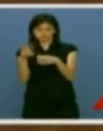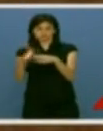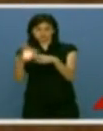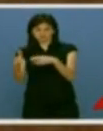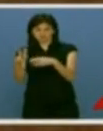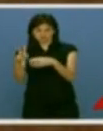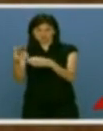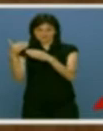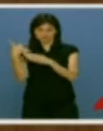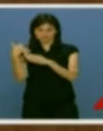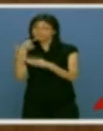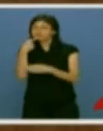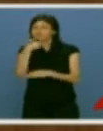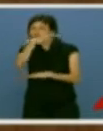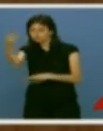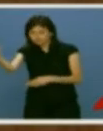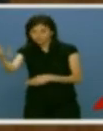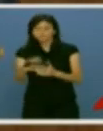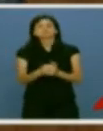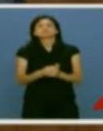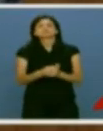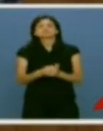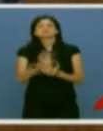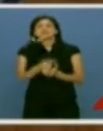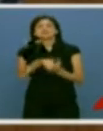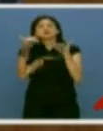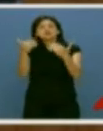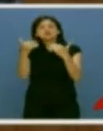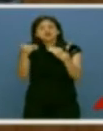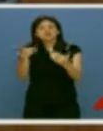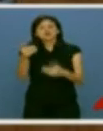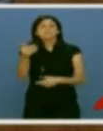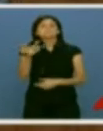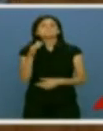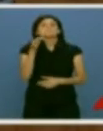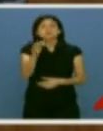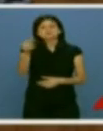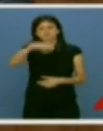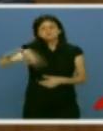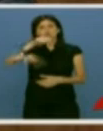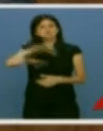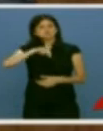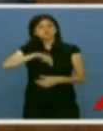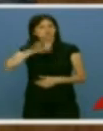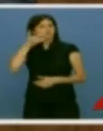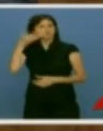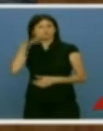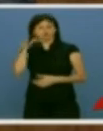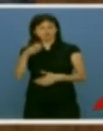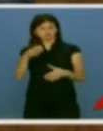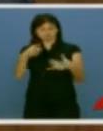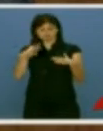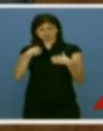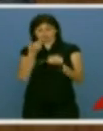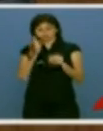dirigir a todos ellos para reiterar mi agradecimiento, pero sobre todo para decirles que se van a sentir muy orgullosos del trabajo de sus